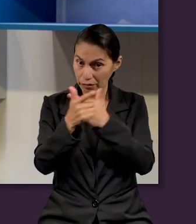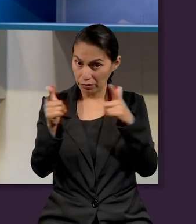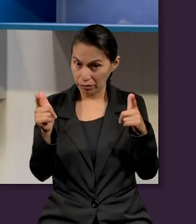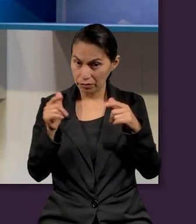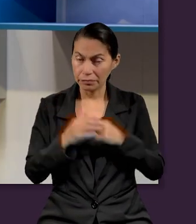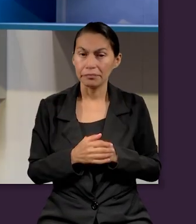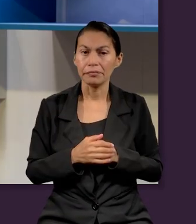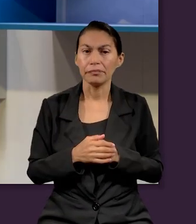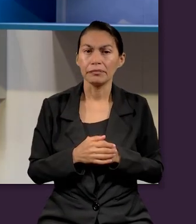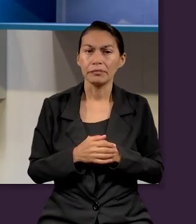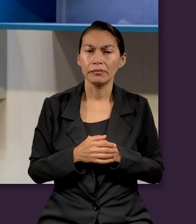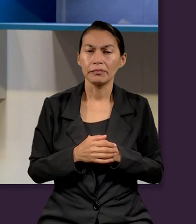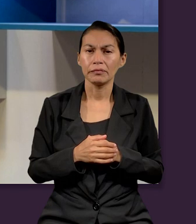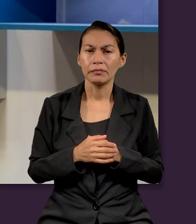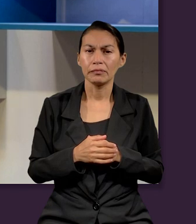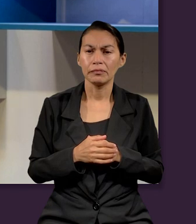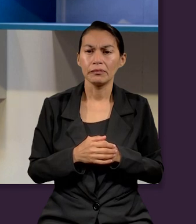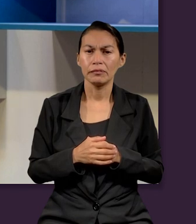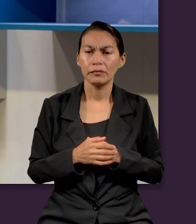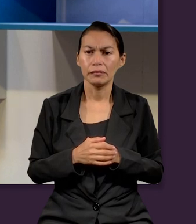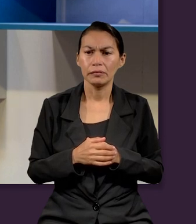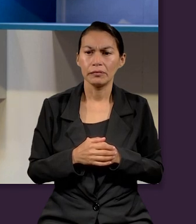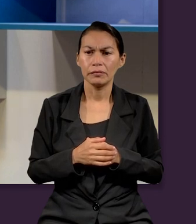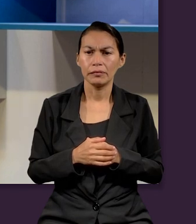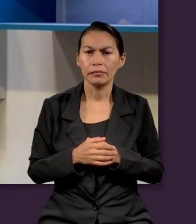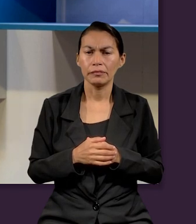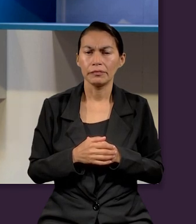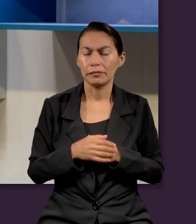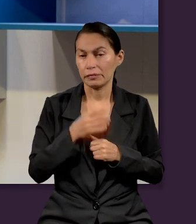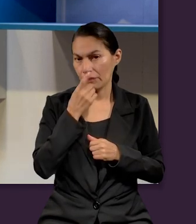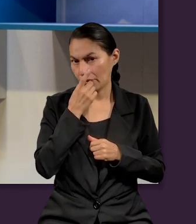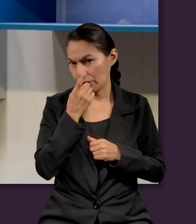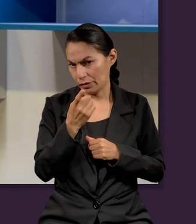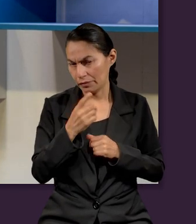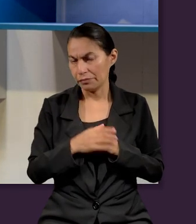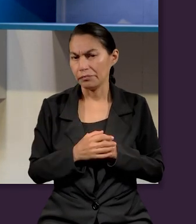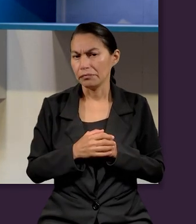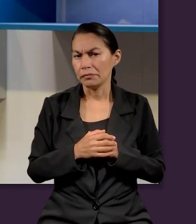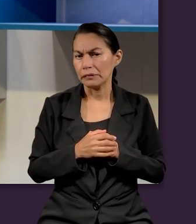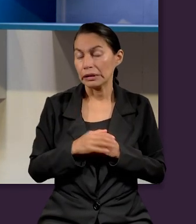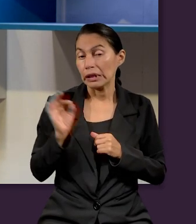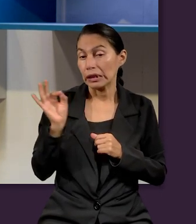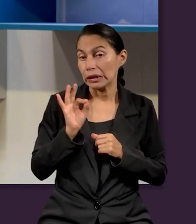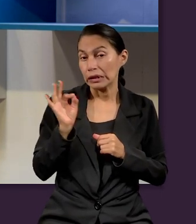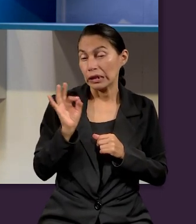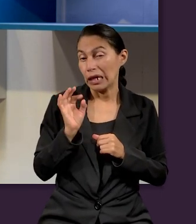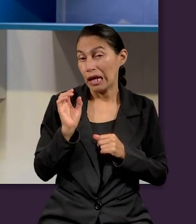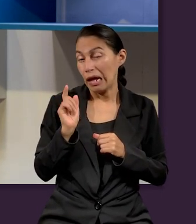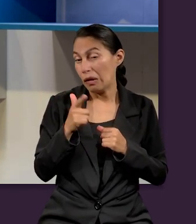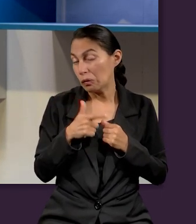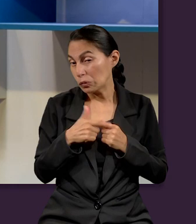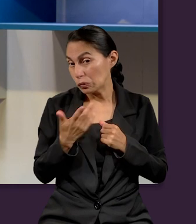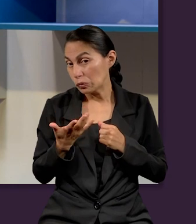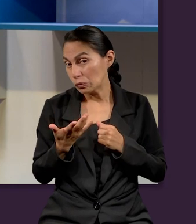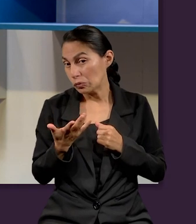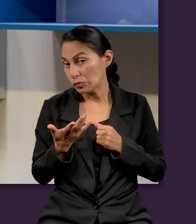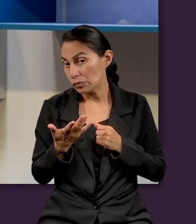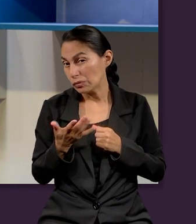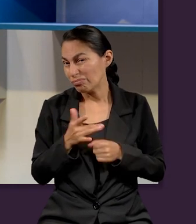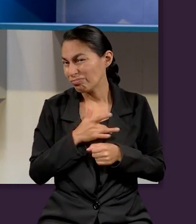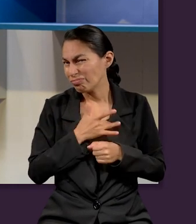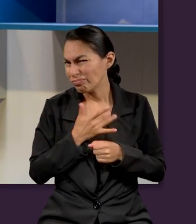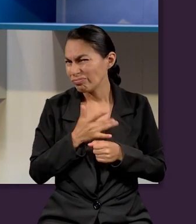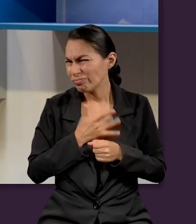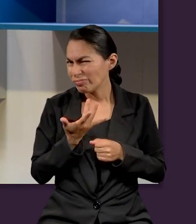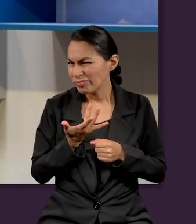libertad, el libre albedrío. Voy a decir una frase que quizá a algunos les hace un